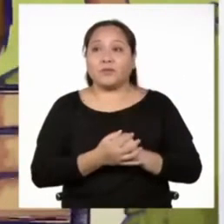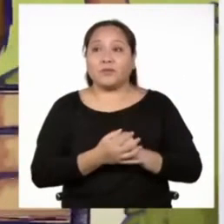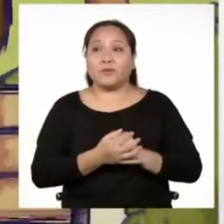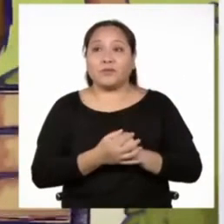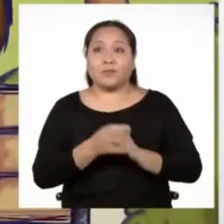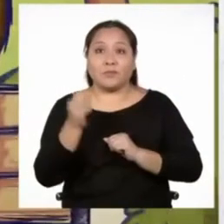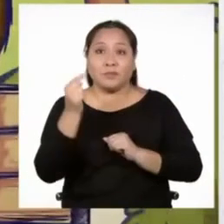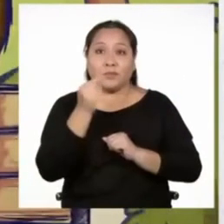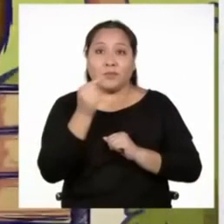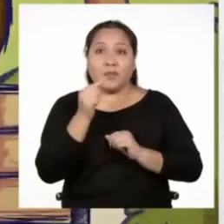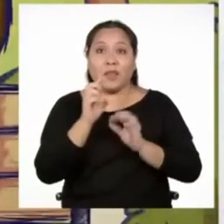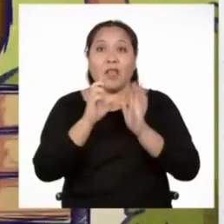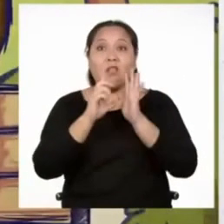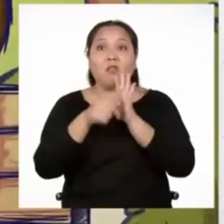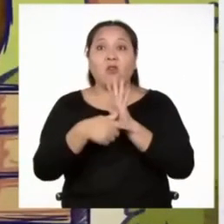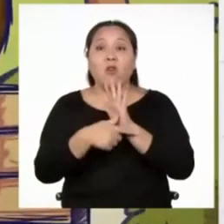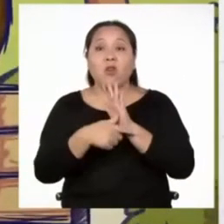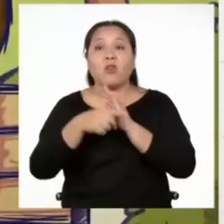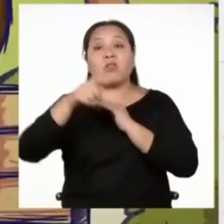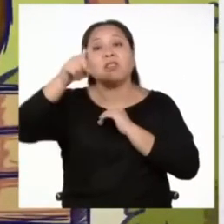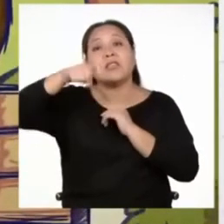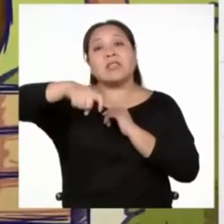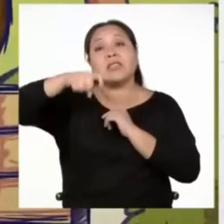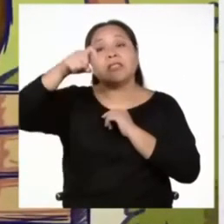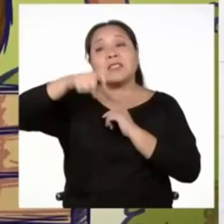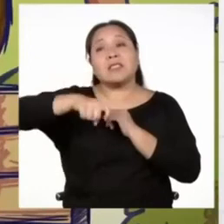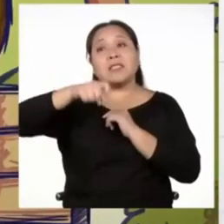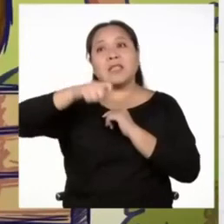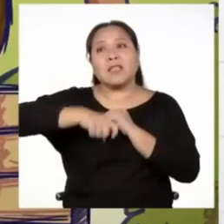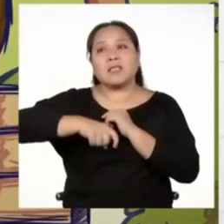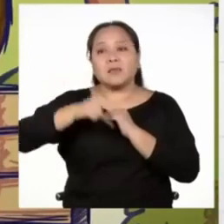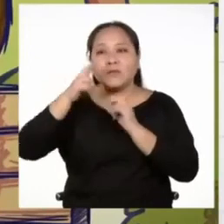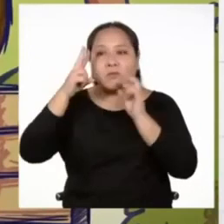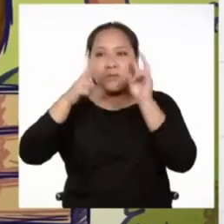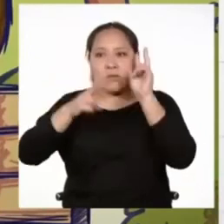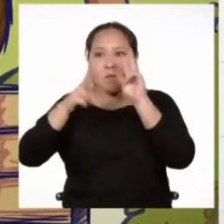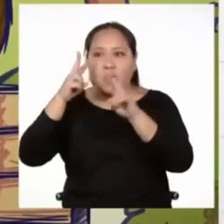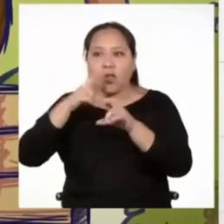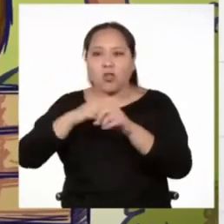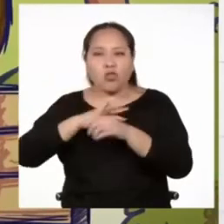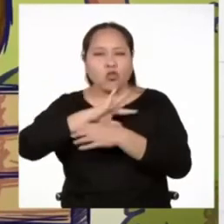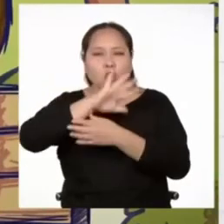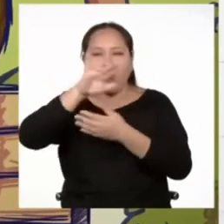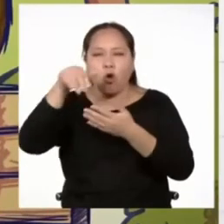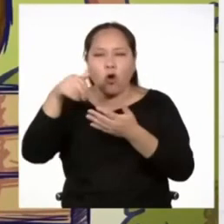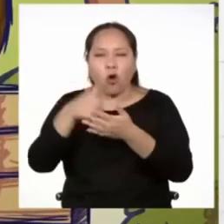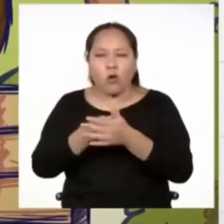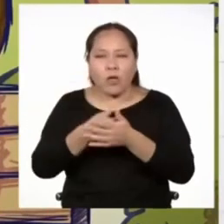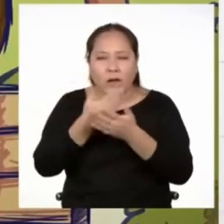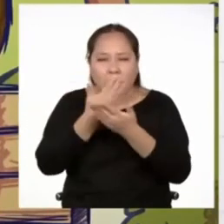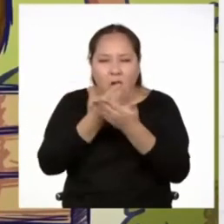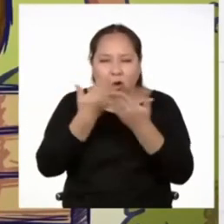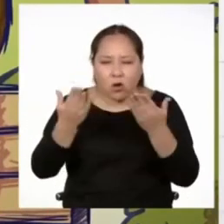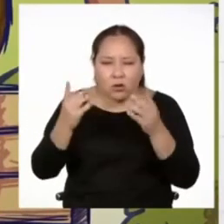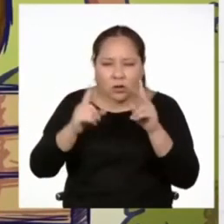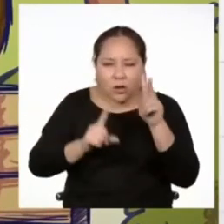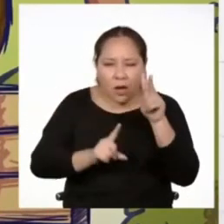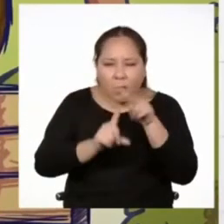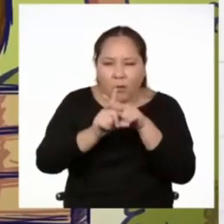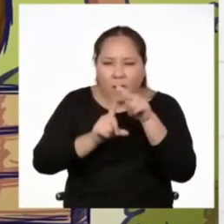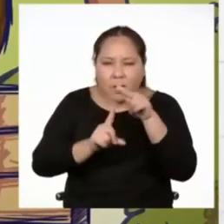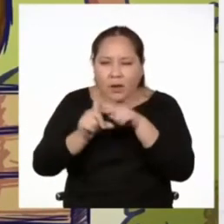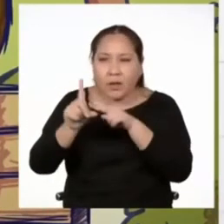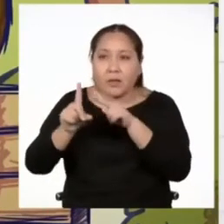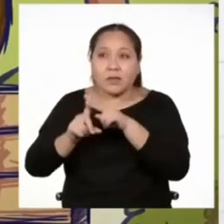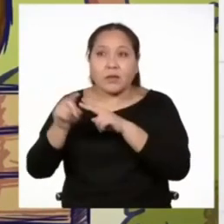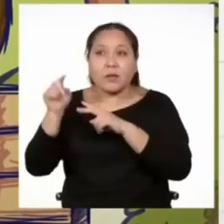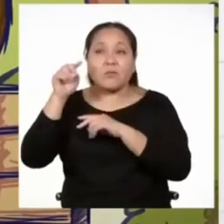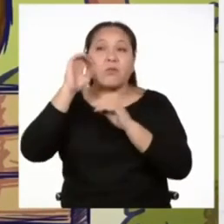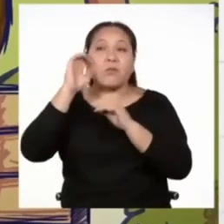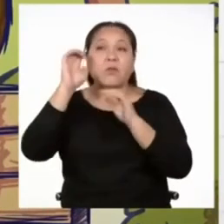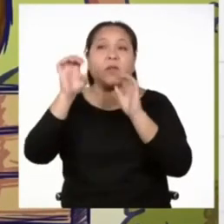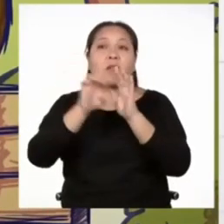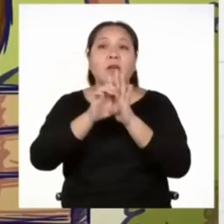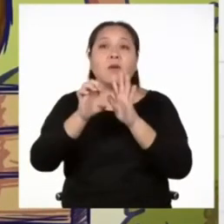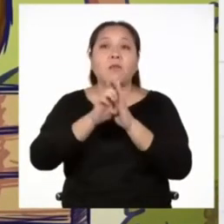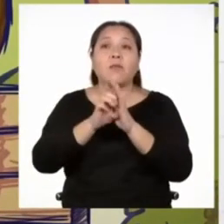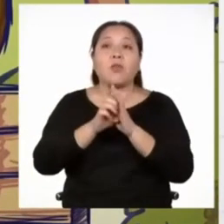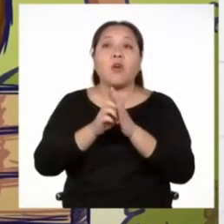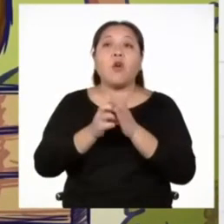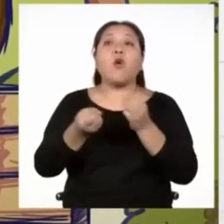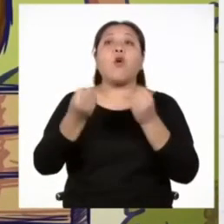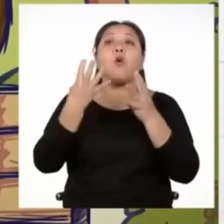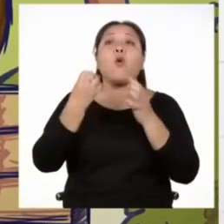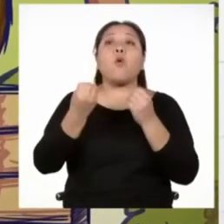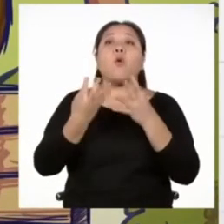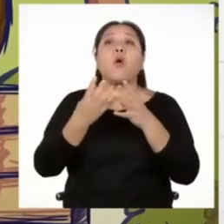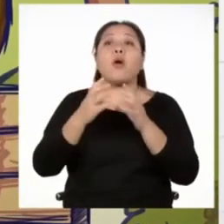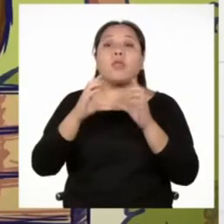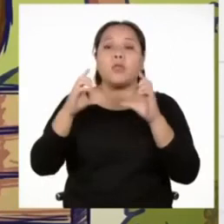Luego es necesario que identifiquemos todos los detalles que aparecen en ella. Por ejemplo, de cuántas viñetas